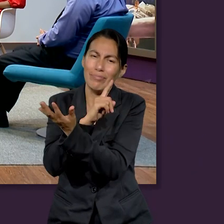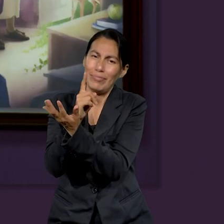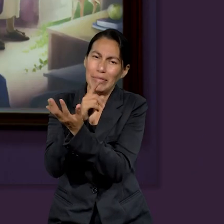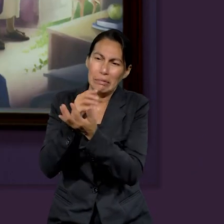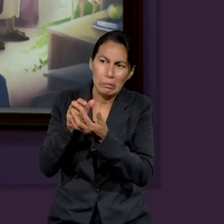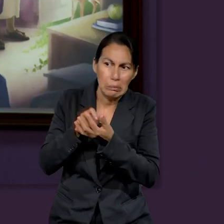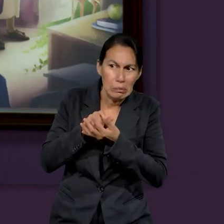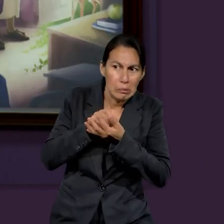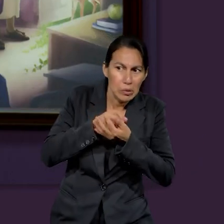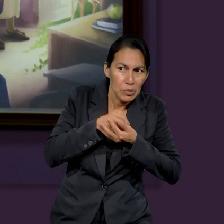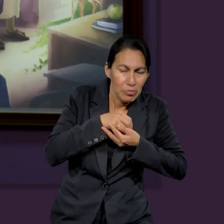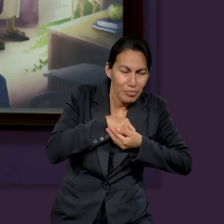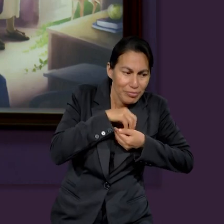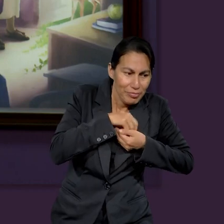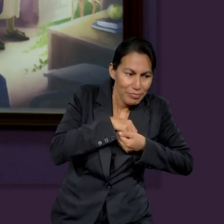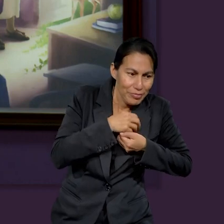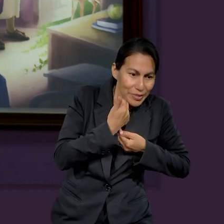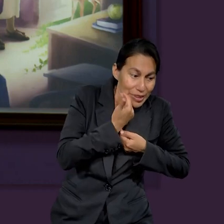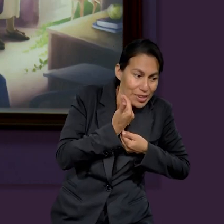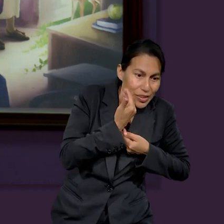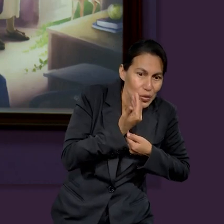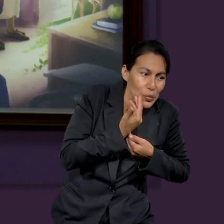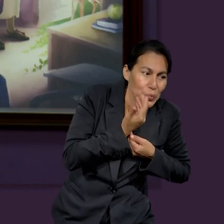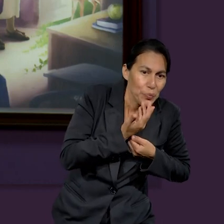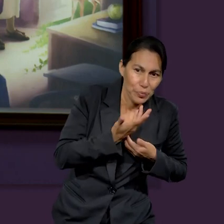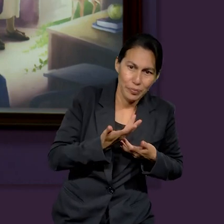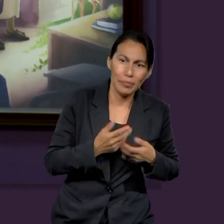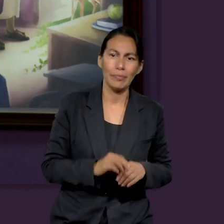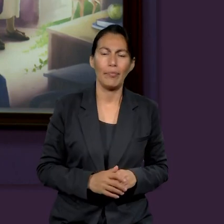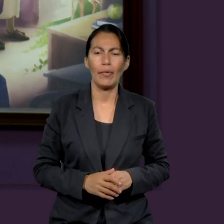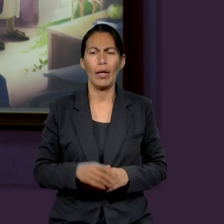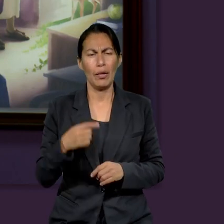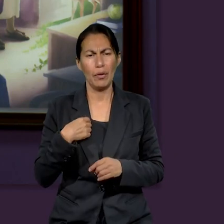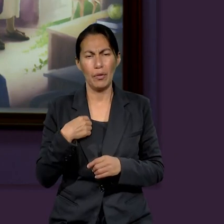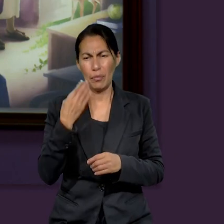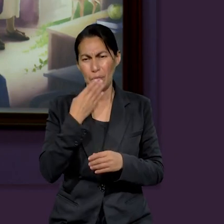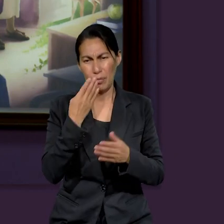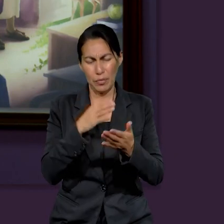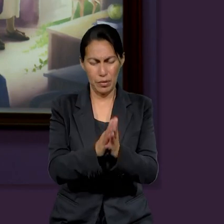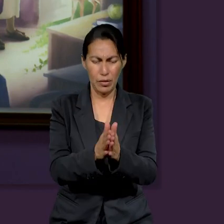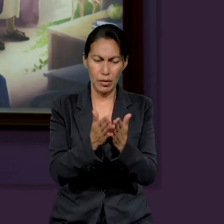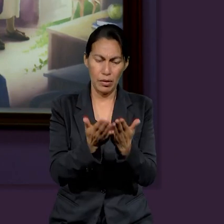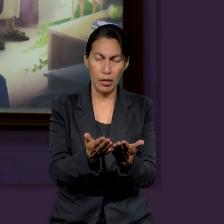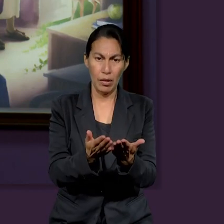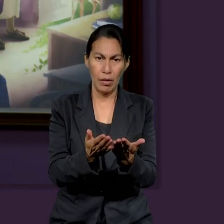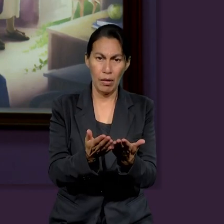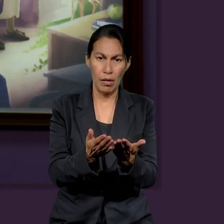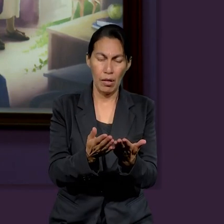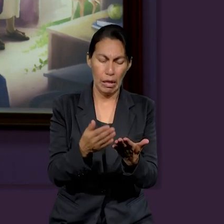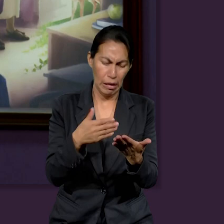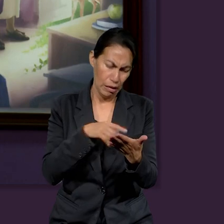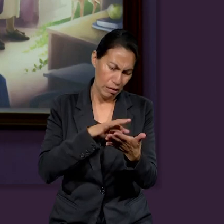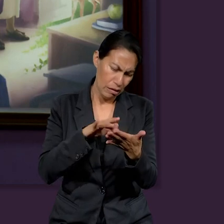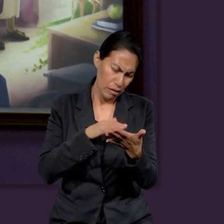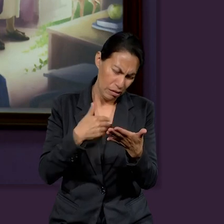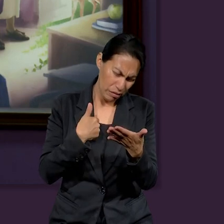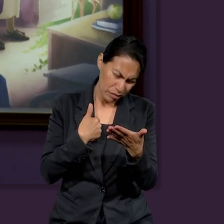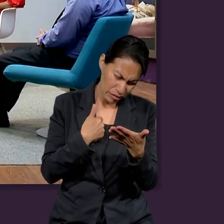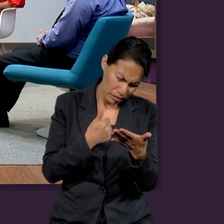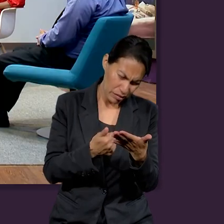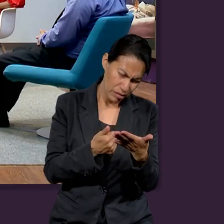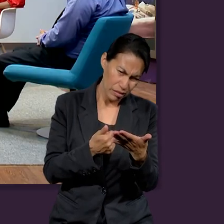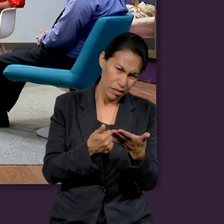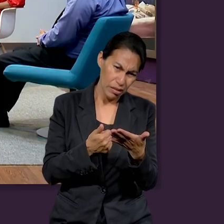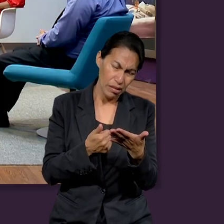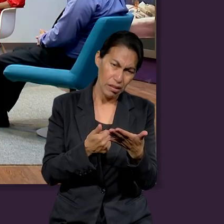entregó plenamente su corazón para ser transformado por él. Y hay una parte que leí en el comentario bíblico